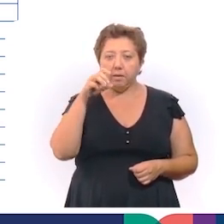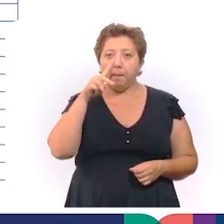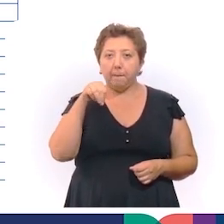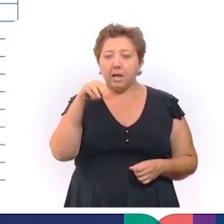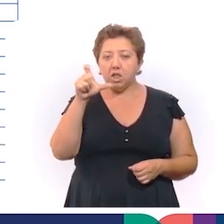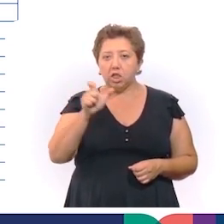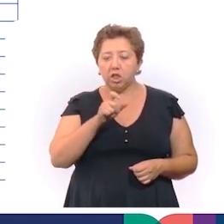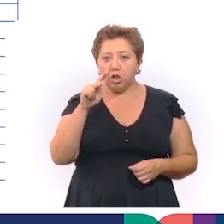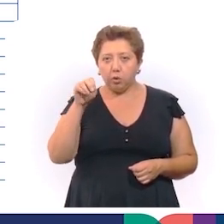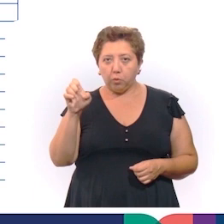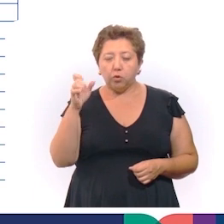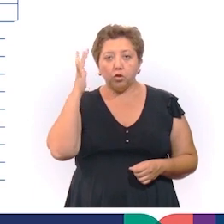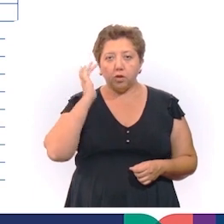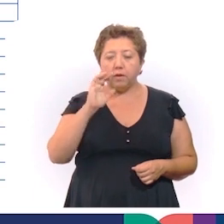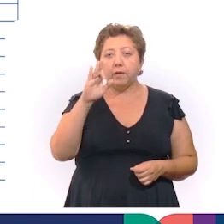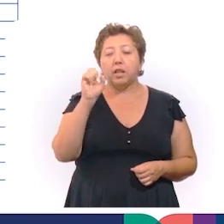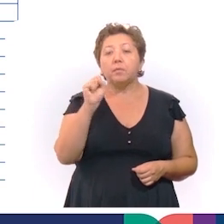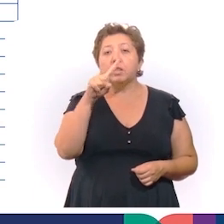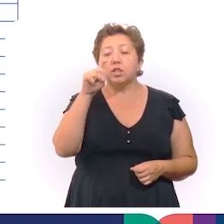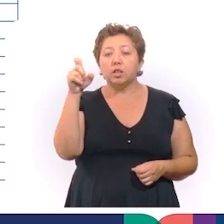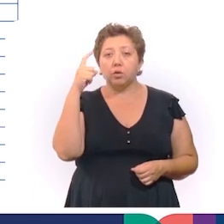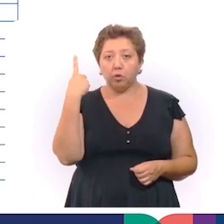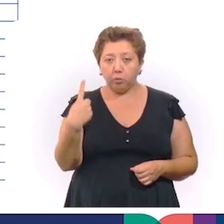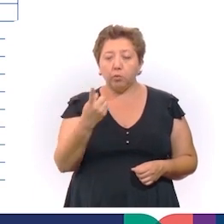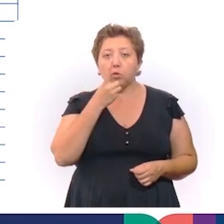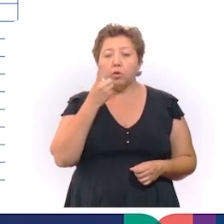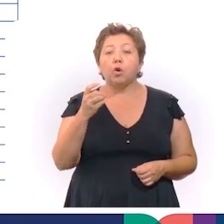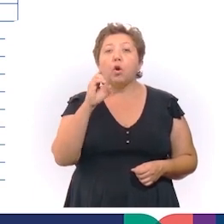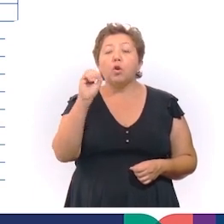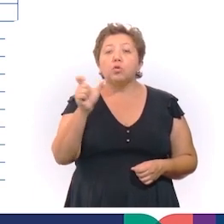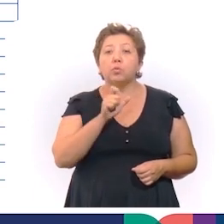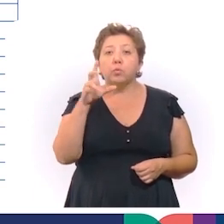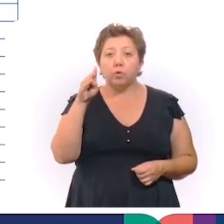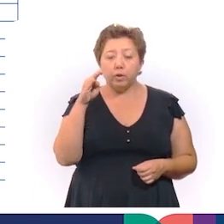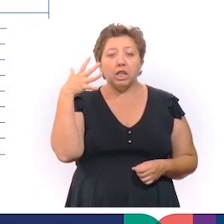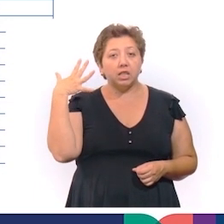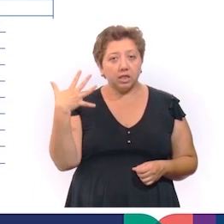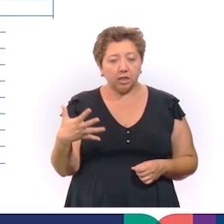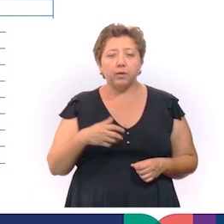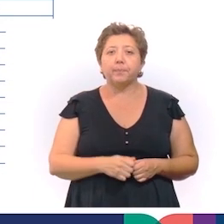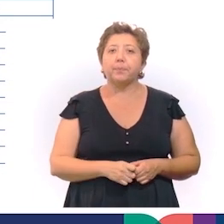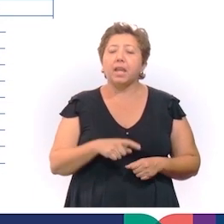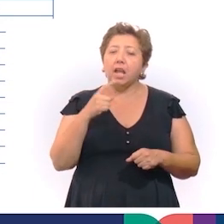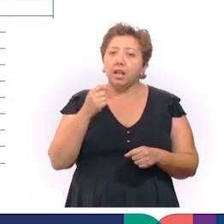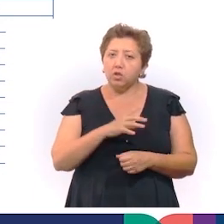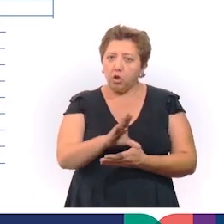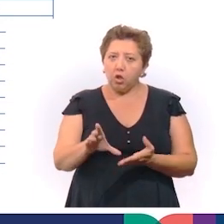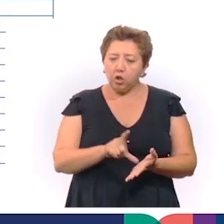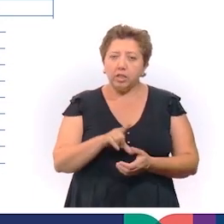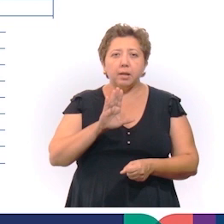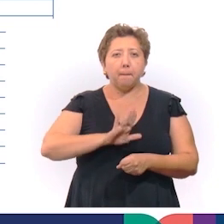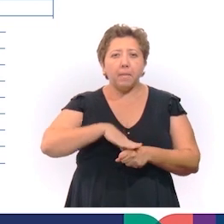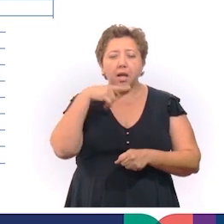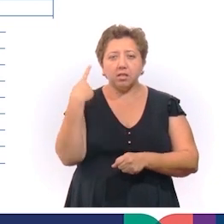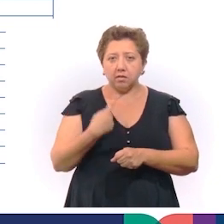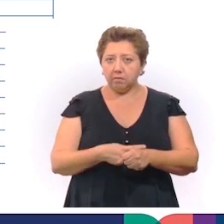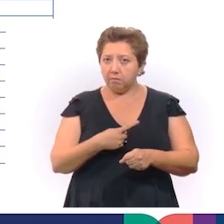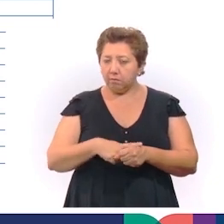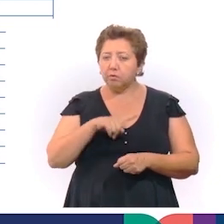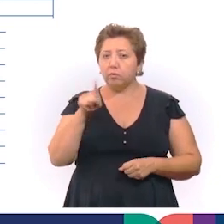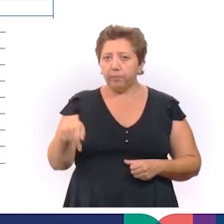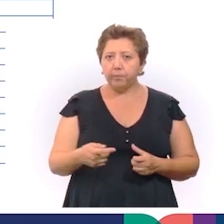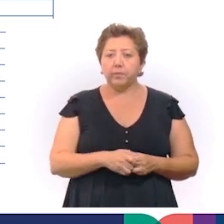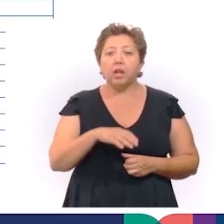Mashcanú con 104, San Felipe con 101 y finalmente Xuxcap con 95. Las colonias de Mérida con mayor número de personas